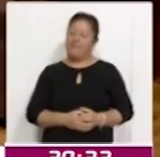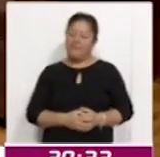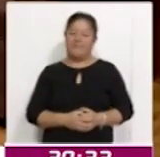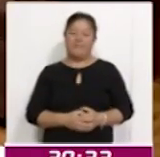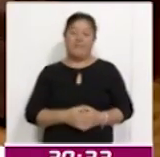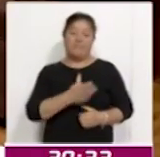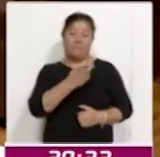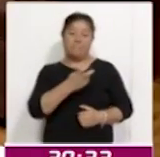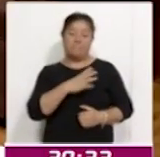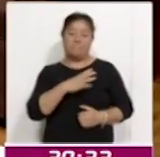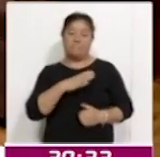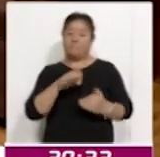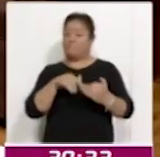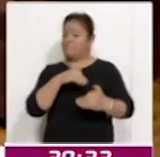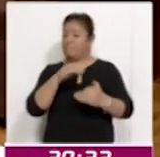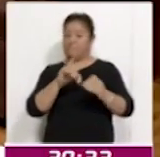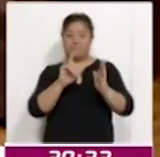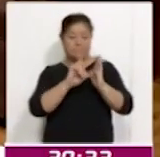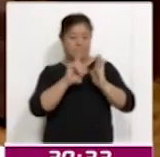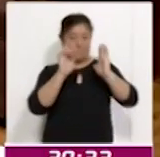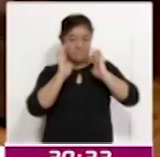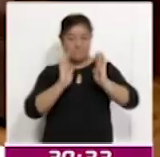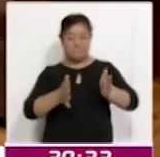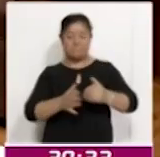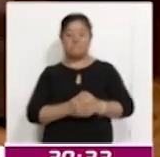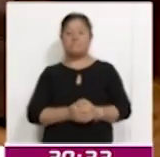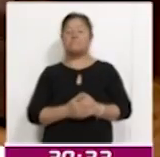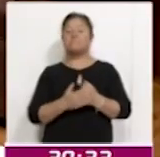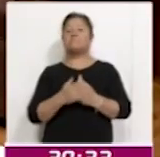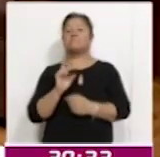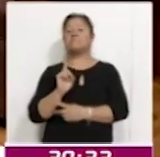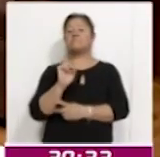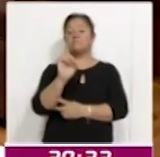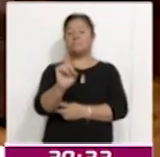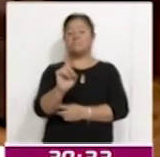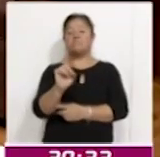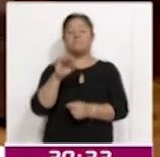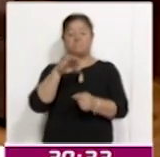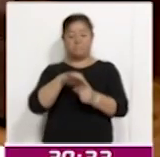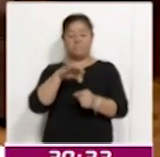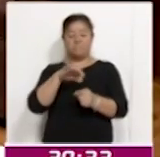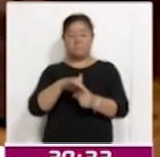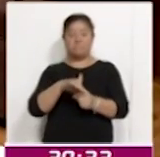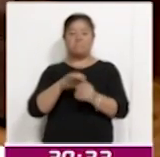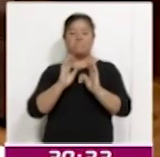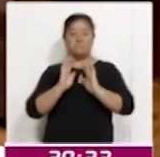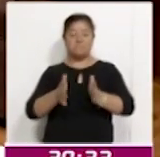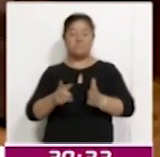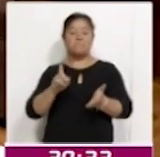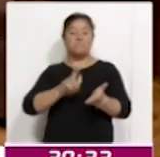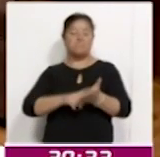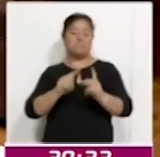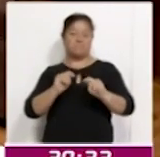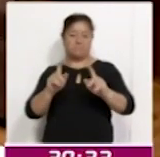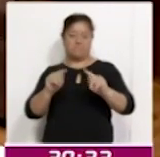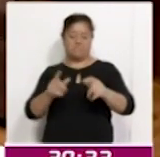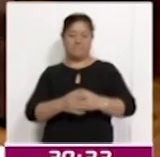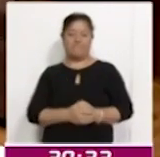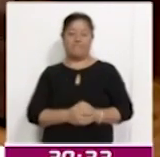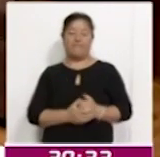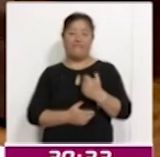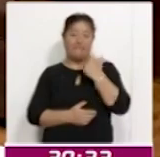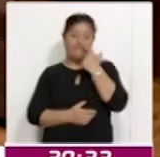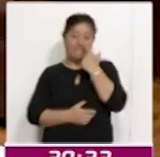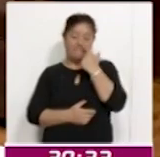todo se encuentra más que listo para que el próximo domingo se lleve a cabo este proceso extraordinario en el estado de Tlaxcala, por todo este